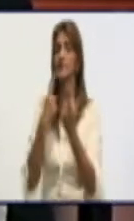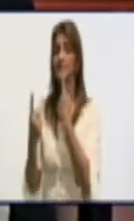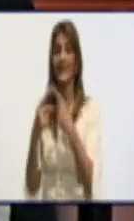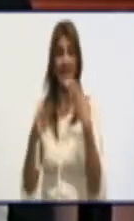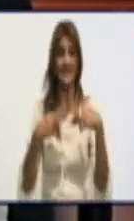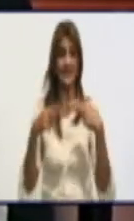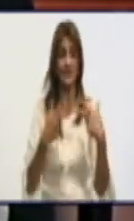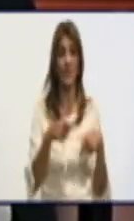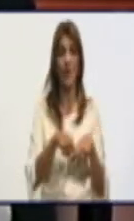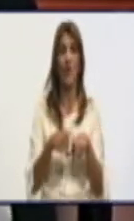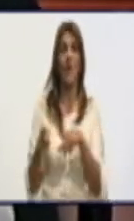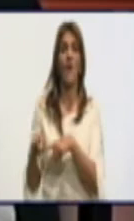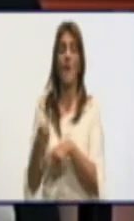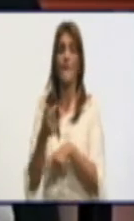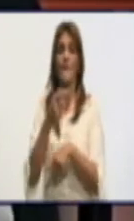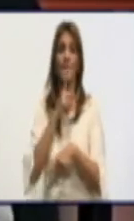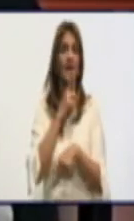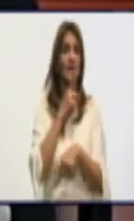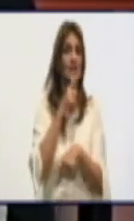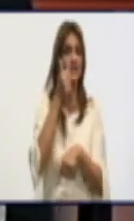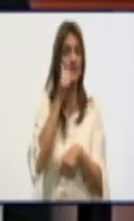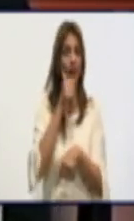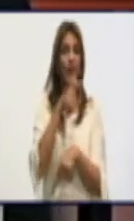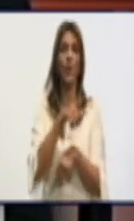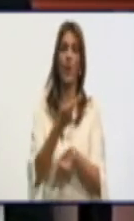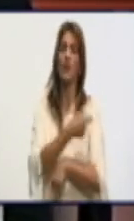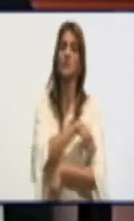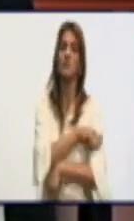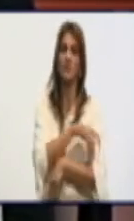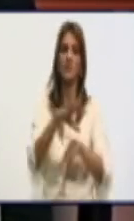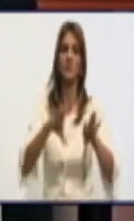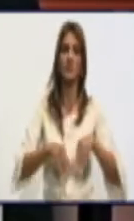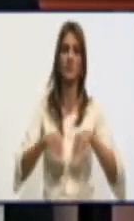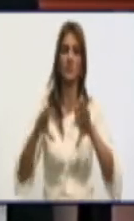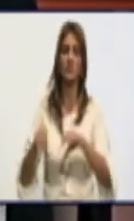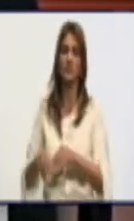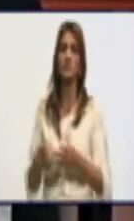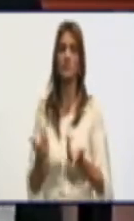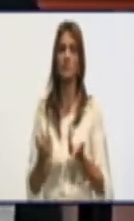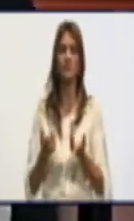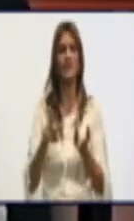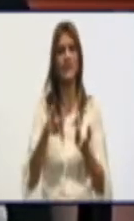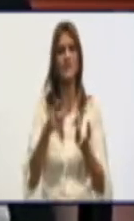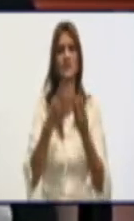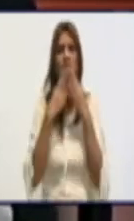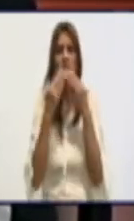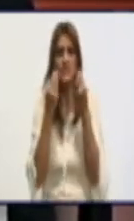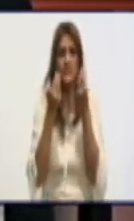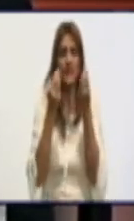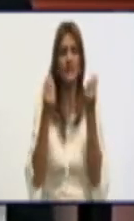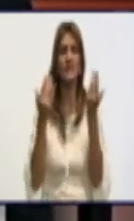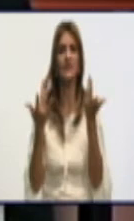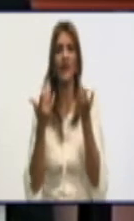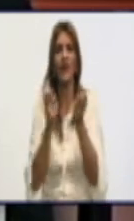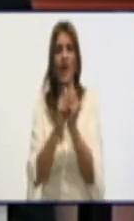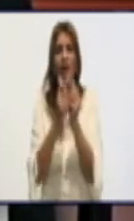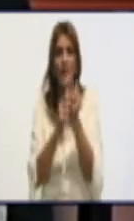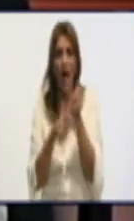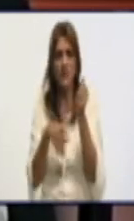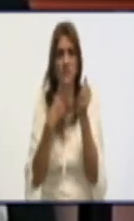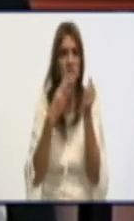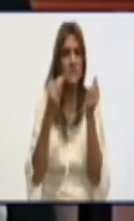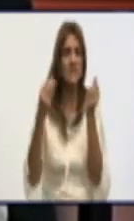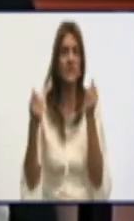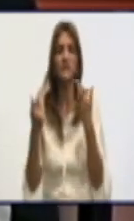hay una alta aceptación de la población y como decía Roger, se le siente la granulación en la textura del pan pero el sabor y el color no lo